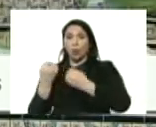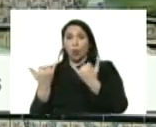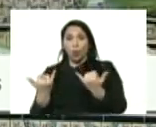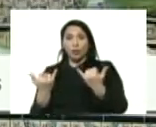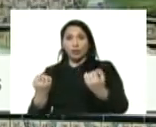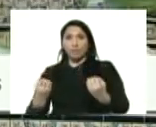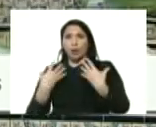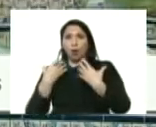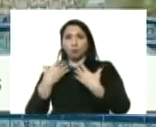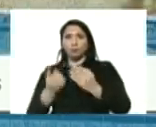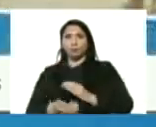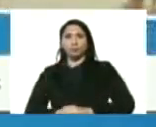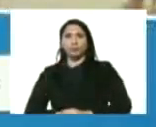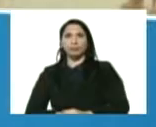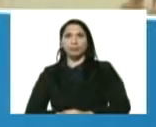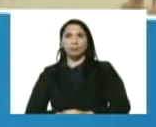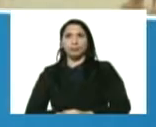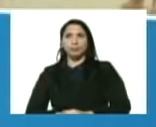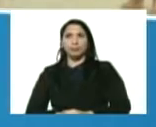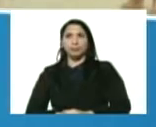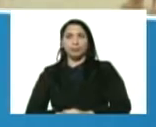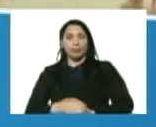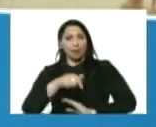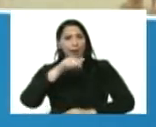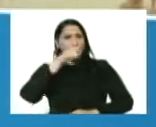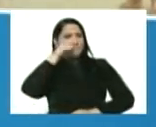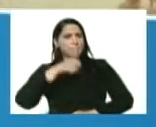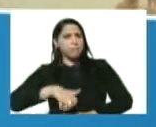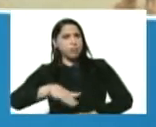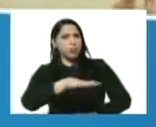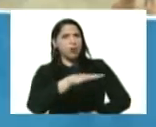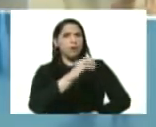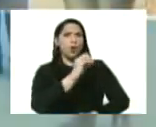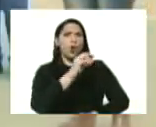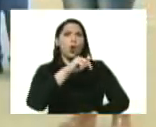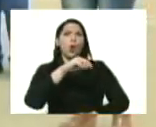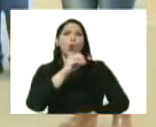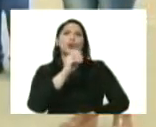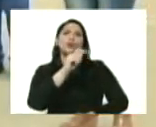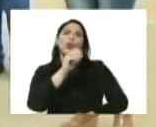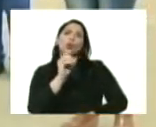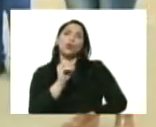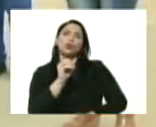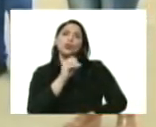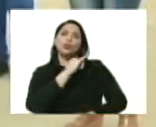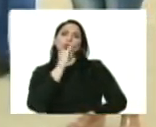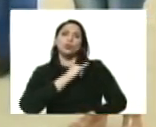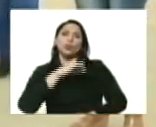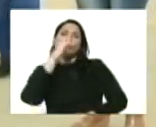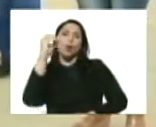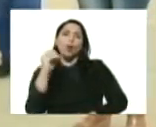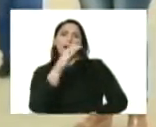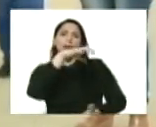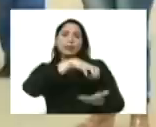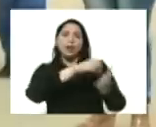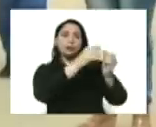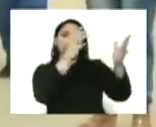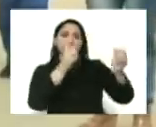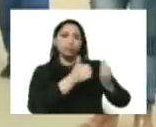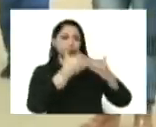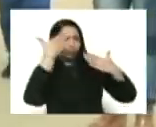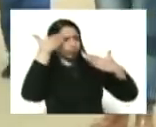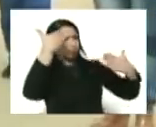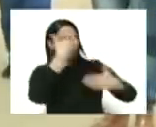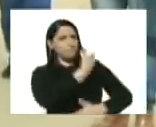Adelante. Desde la población de Onoto, municipio Cajigal, zona oeste de nuestro estado Anzuate, y les saludamos